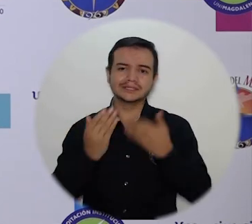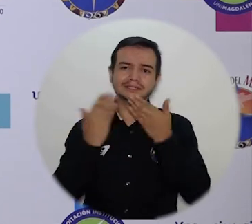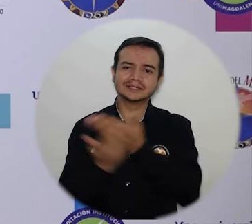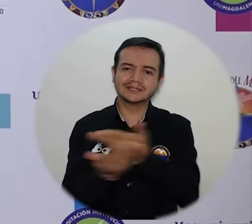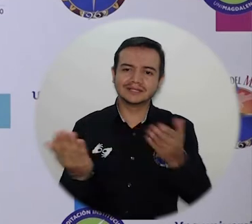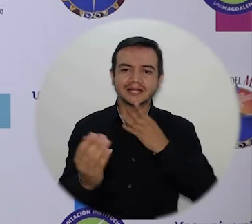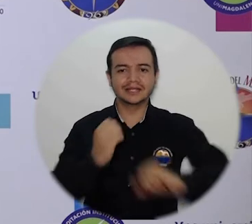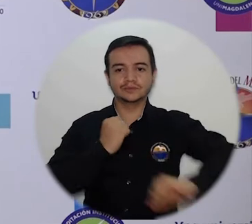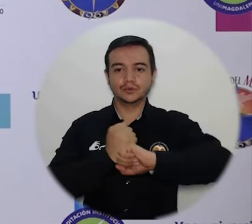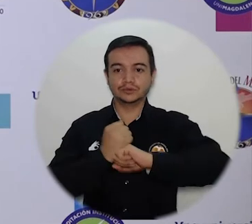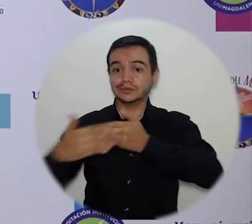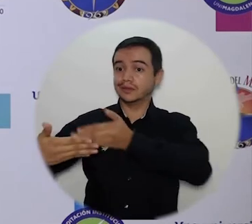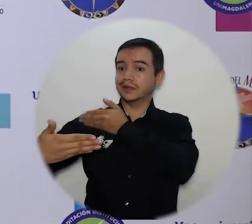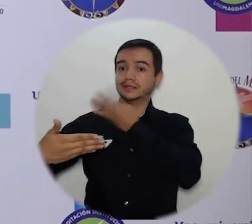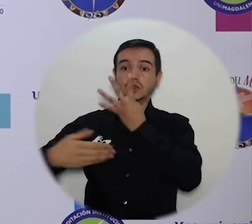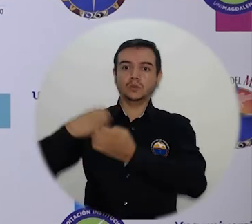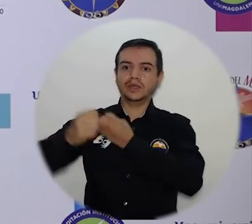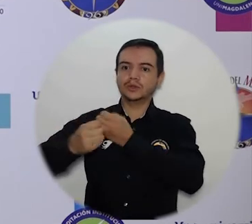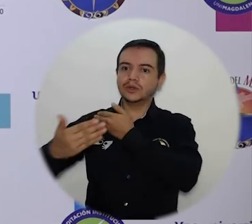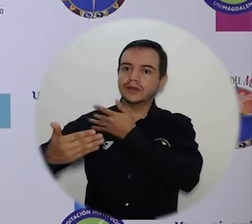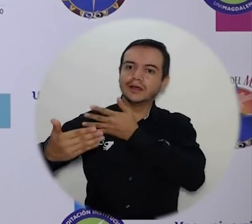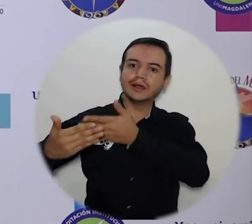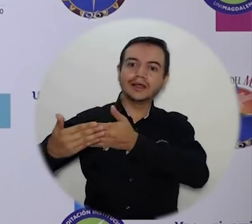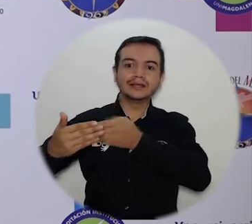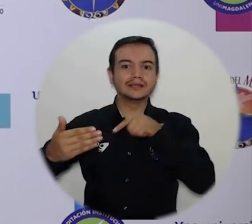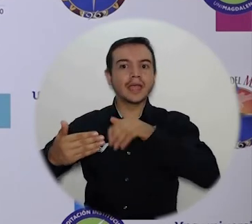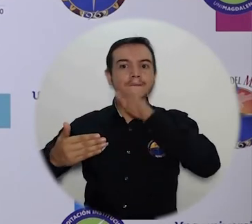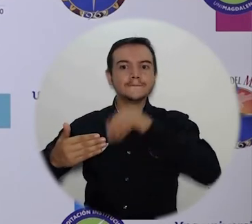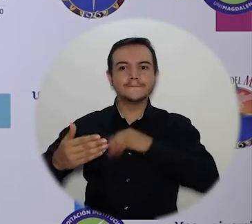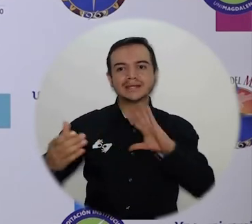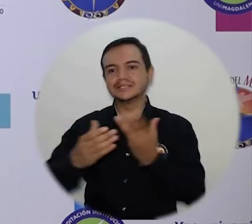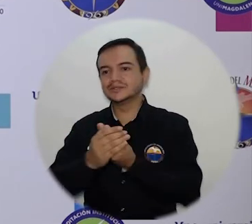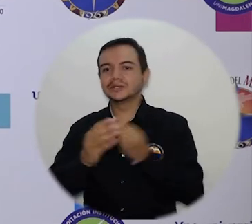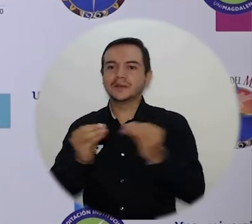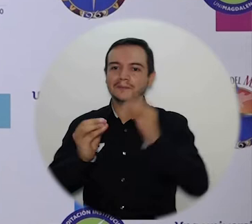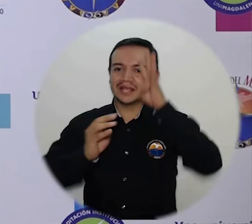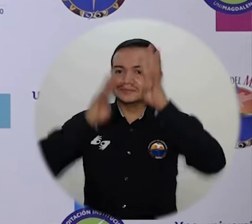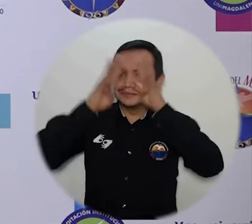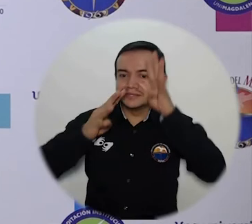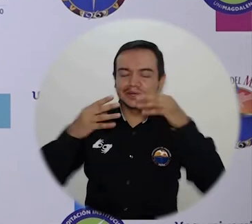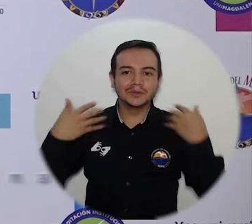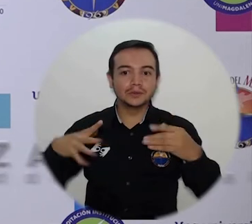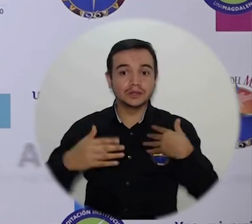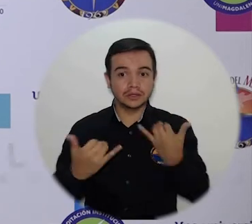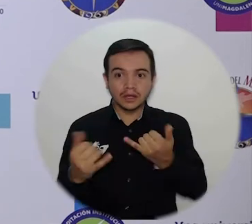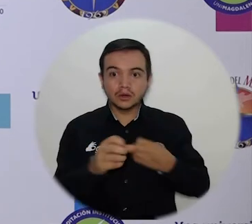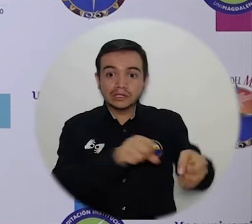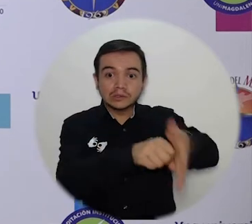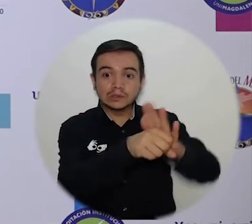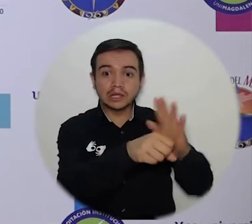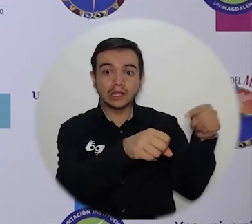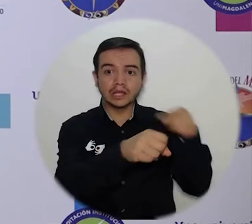muy bonito donde la inclusión y la innovación han sido protagonistas. Durante la pandemia hemos logrado no solo sobrevivir como institución, sino